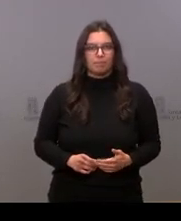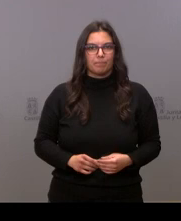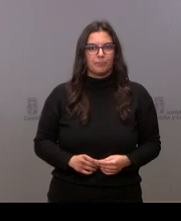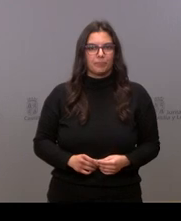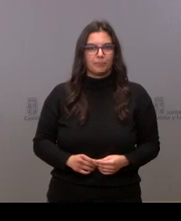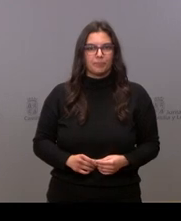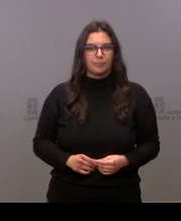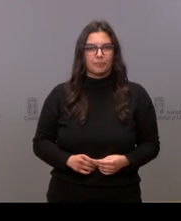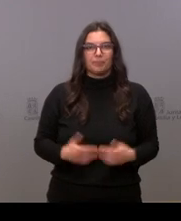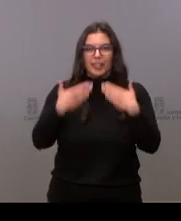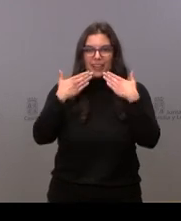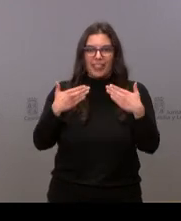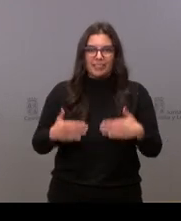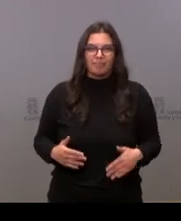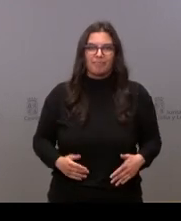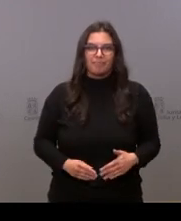Muchas gracias.